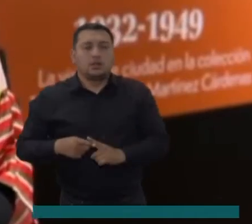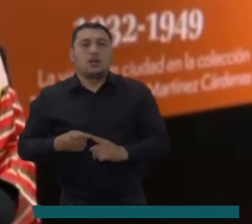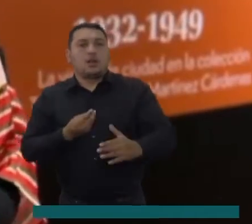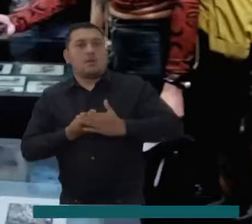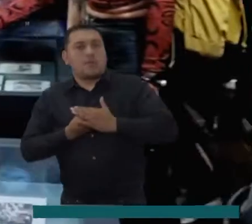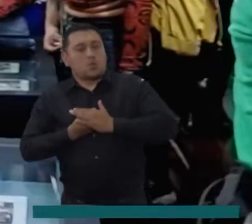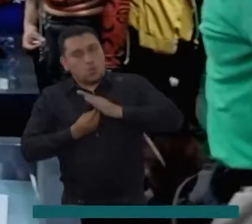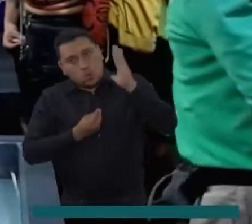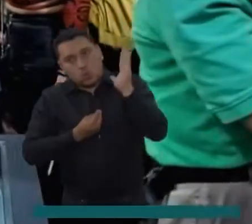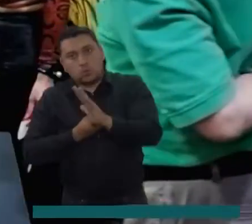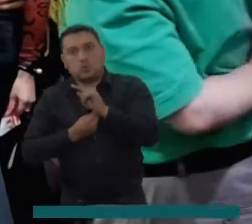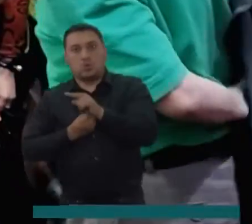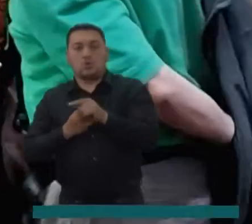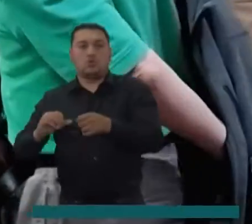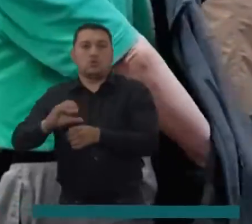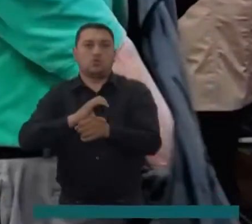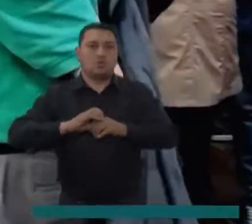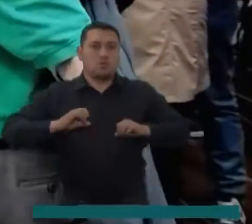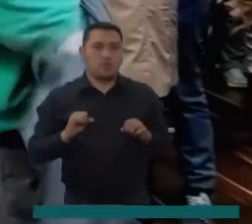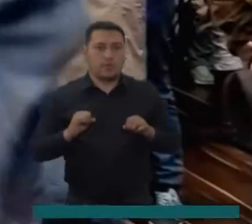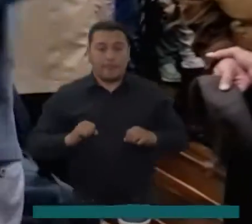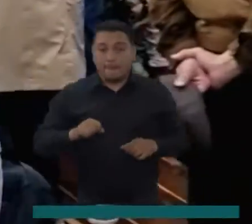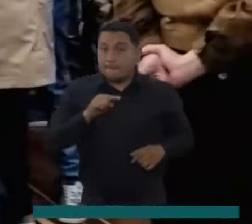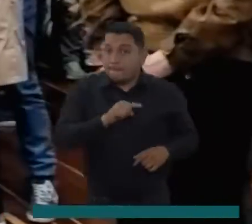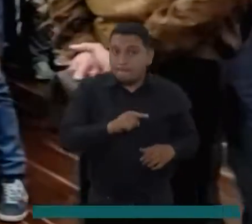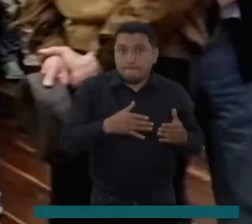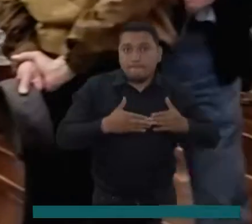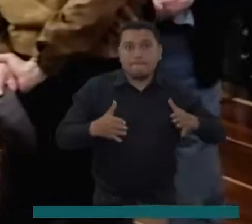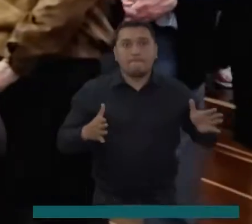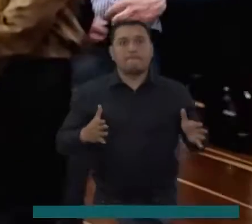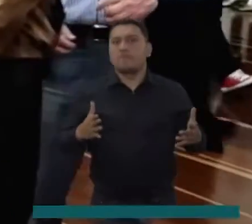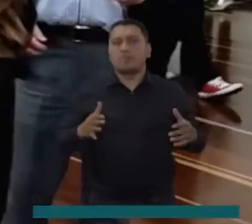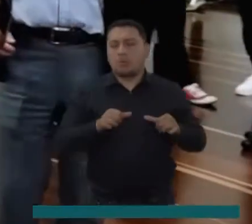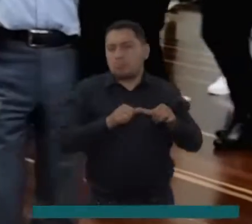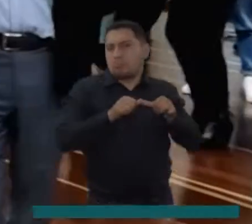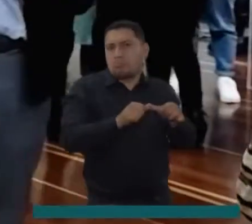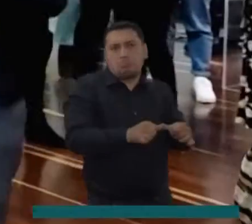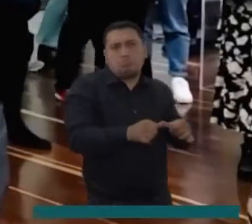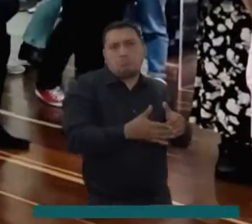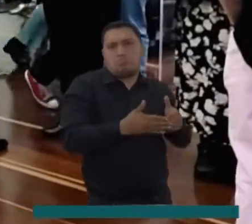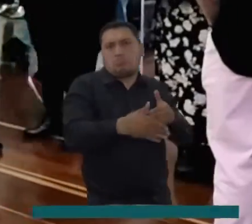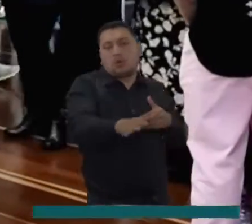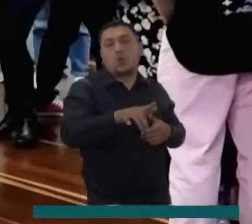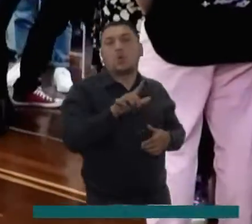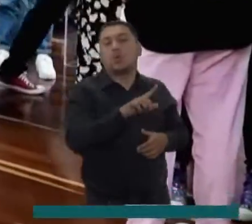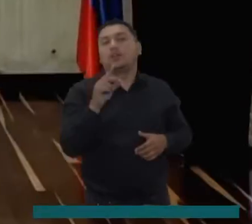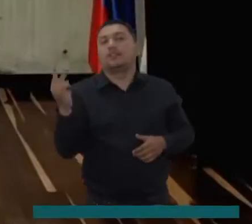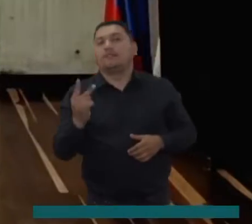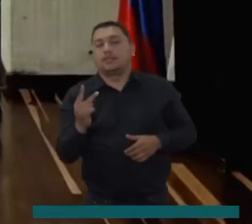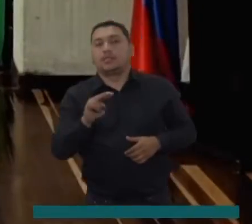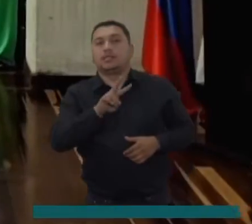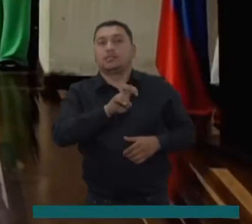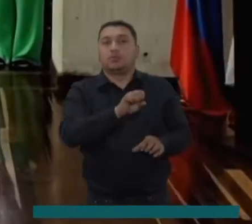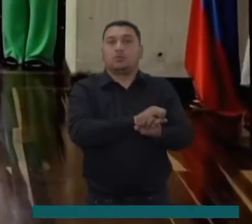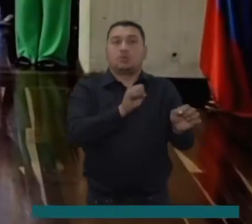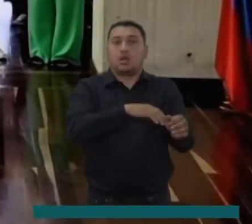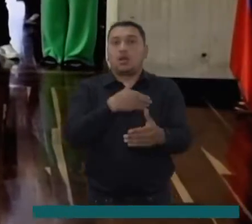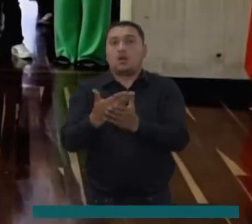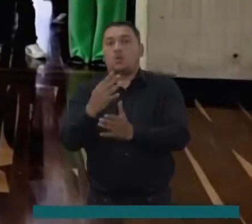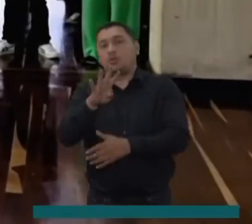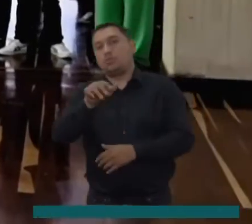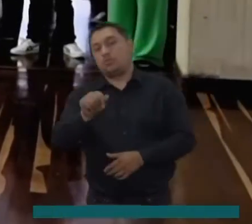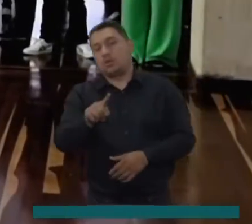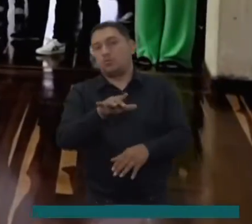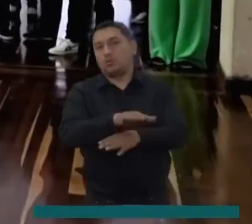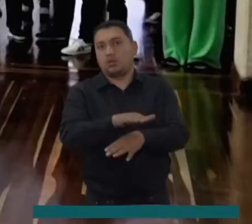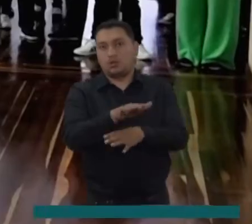tenemos en la ciudad. Bogotá revelada estar abierta al público de manera permanente. De lunes a viernes de 7 de la mañana a 4 y media de la